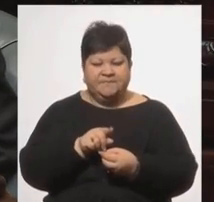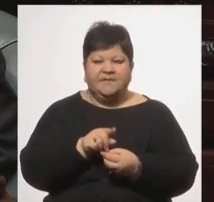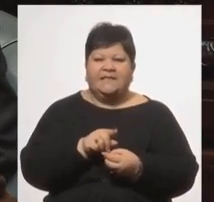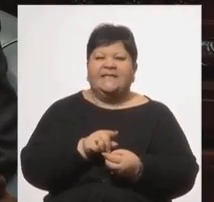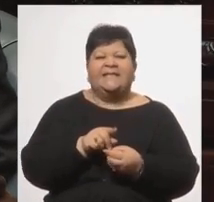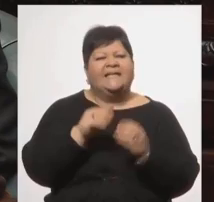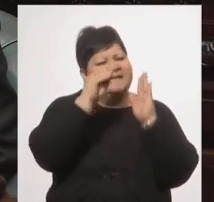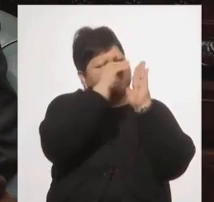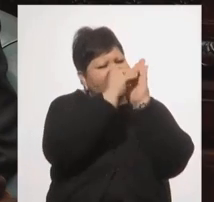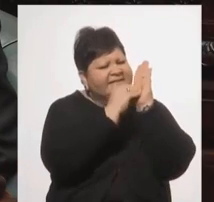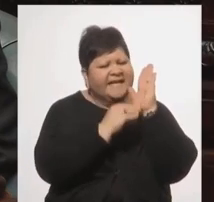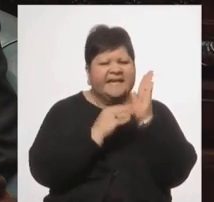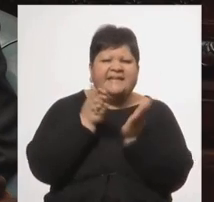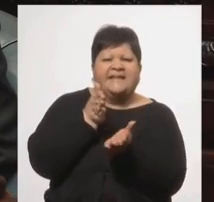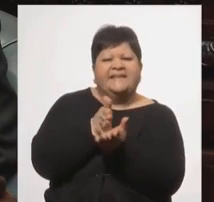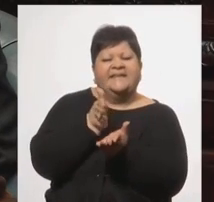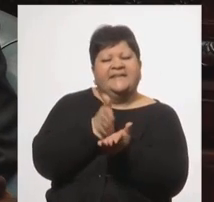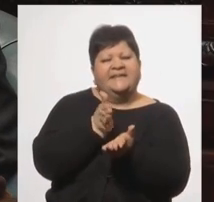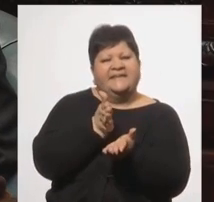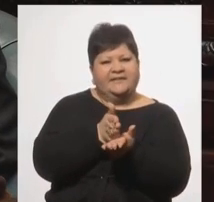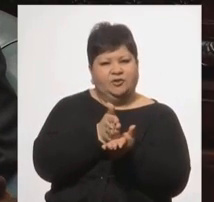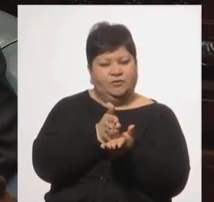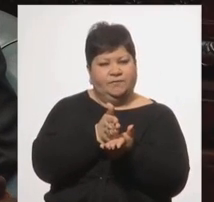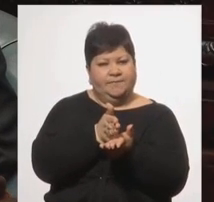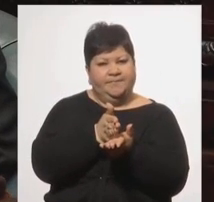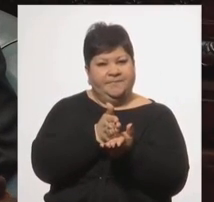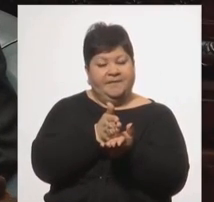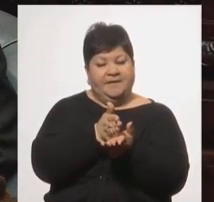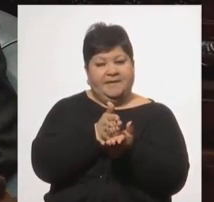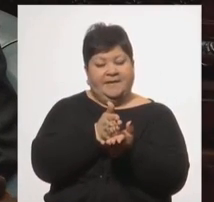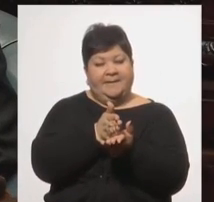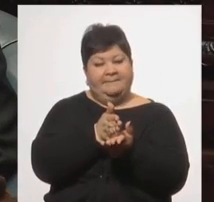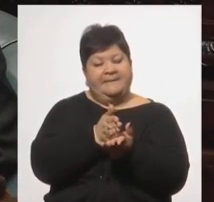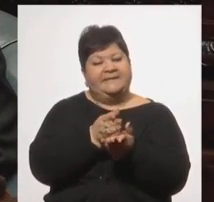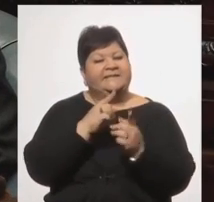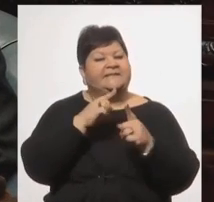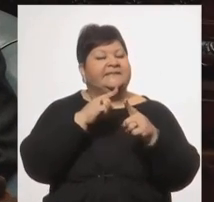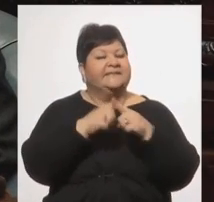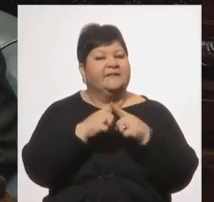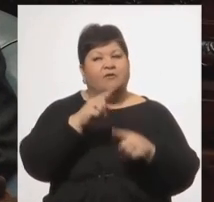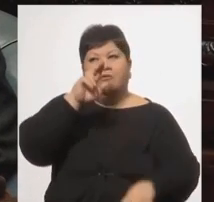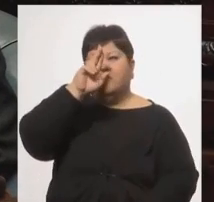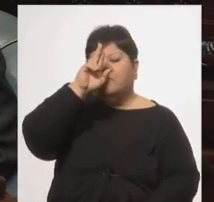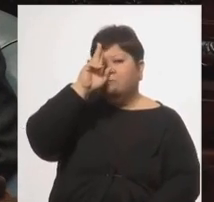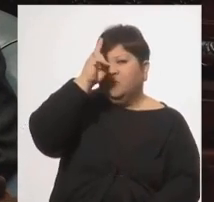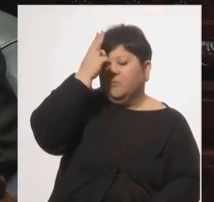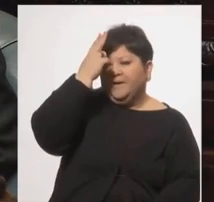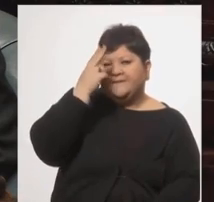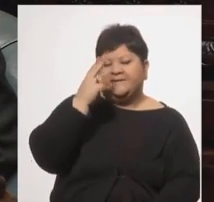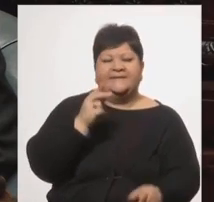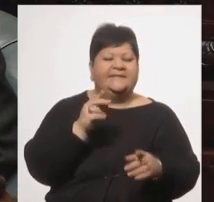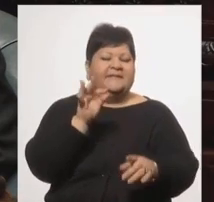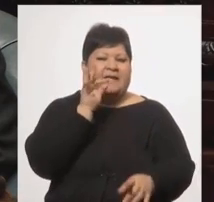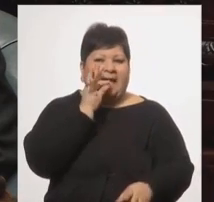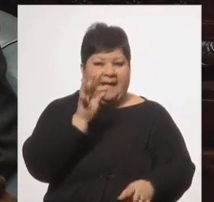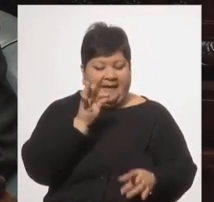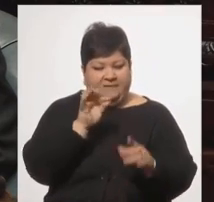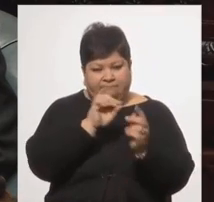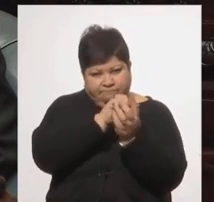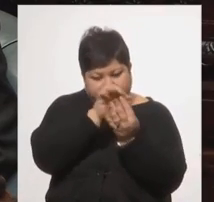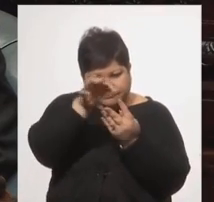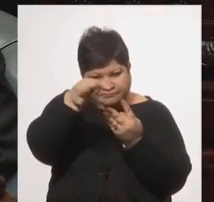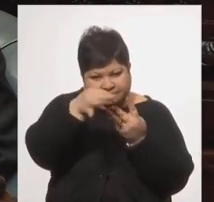identifica el principio de este siglo uruguayo con la regularización del cannabis y el matrimonio igualitario